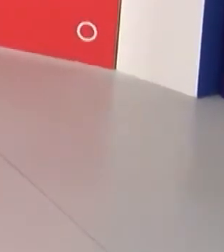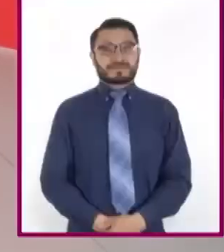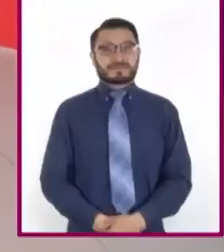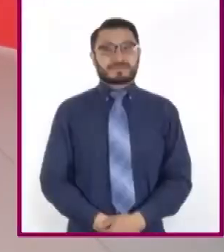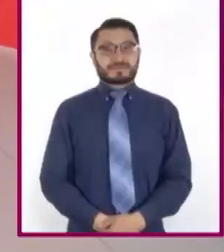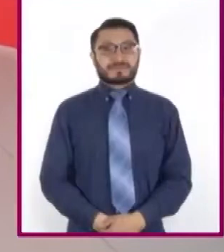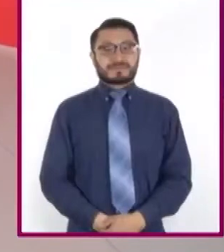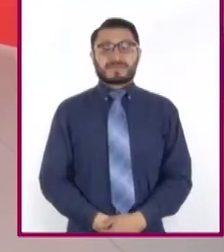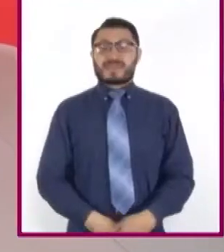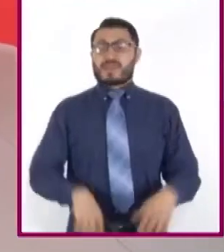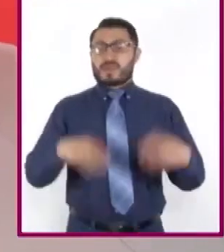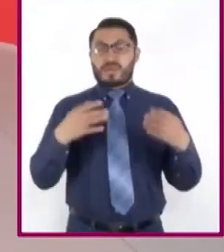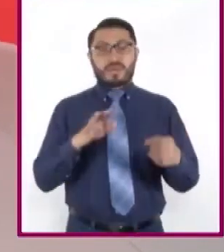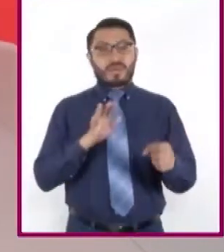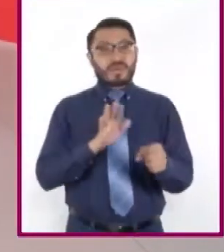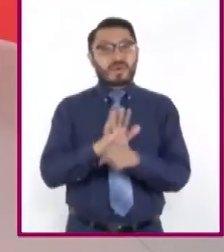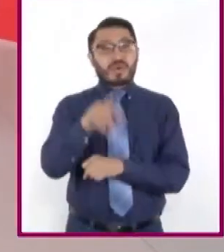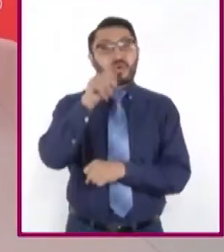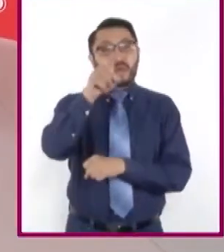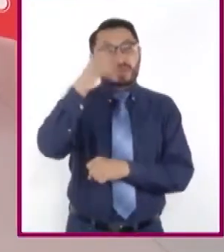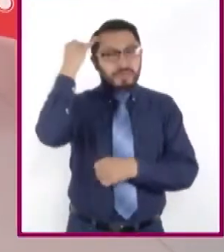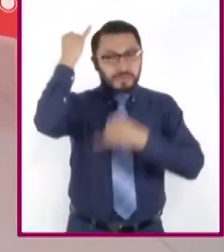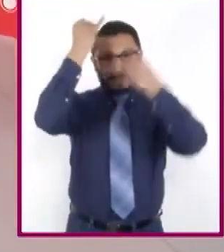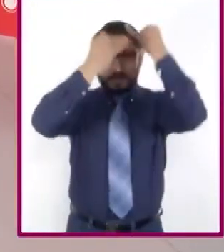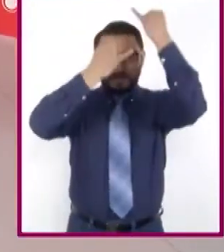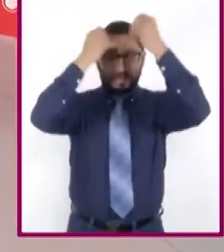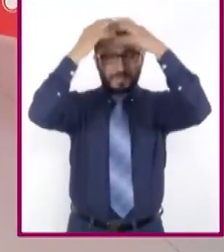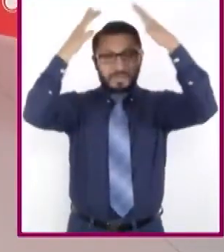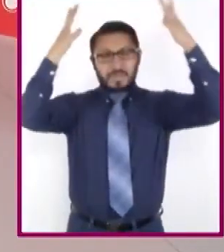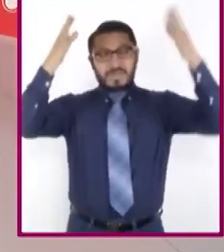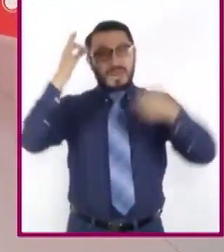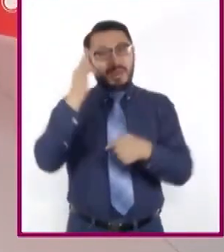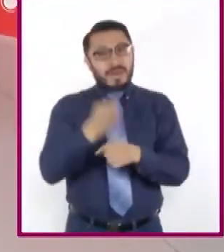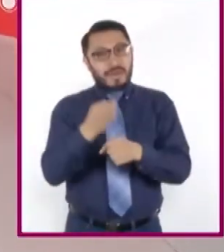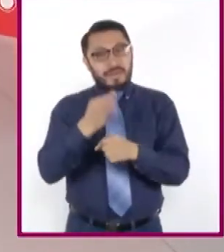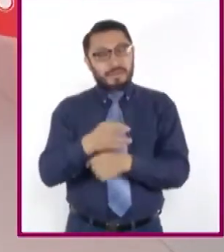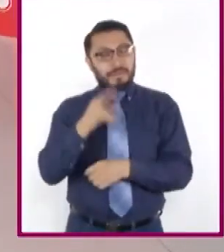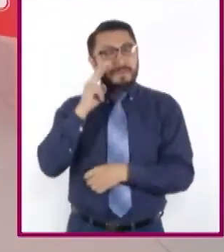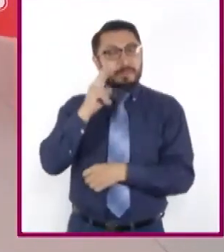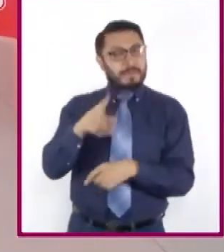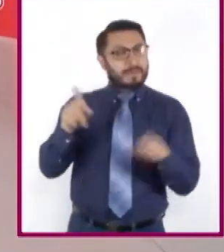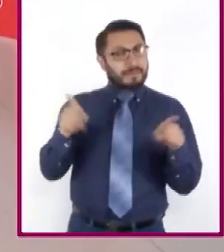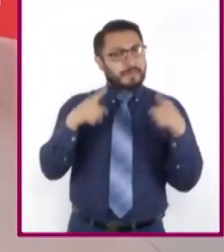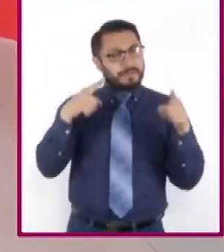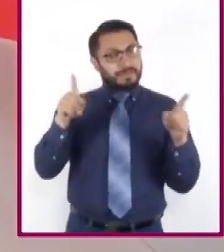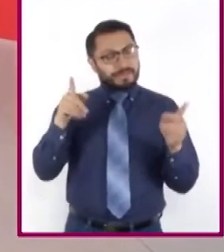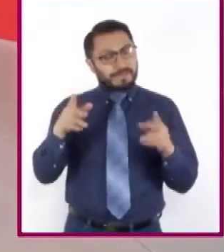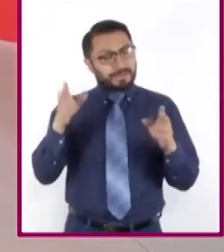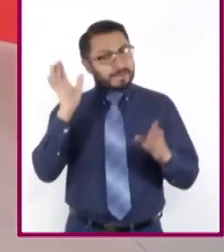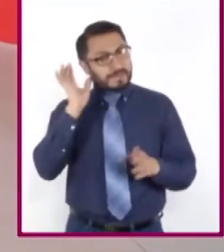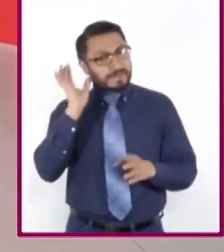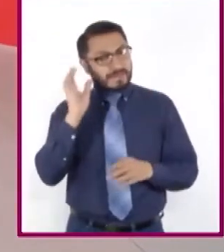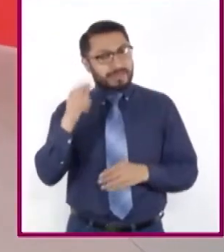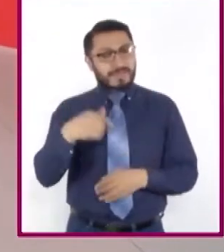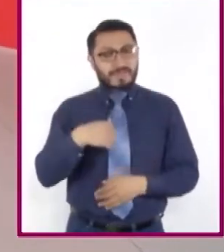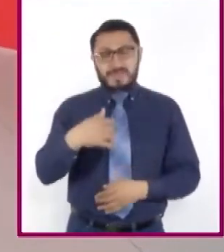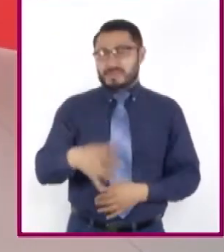Escuchemos la siguiente melodía. imaginaron mientras la escuchaban? A mí me buscó un toro.